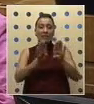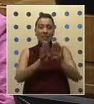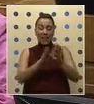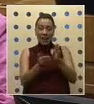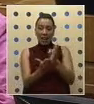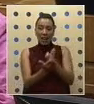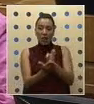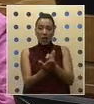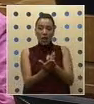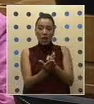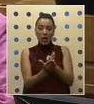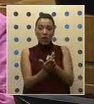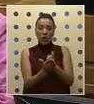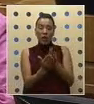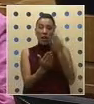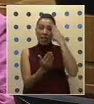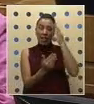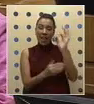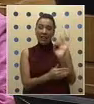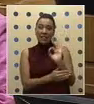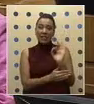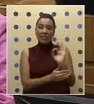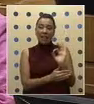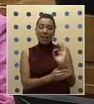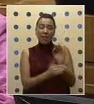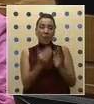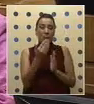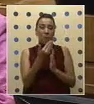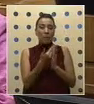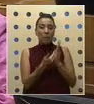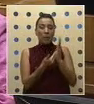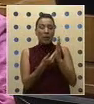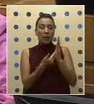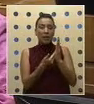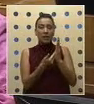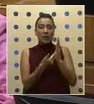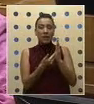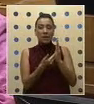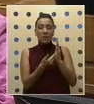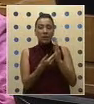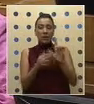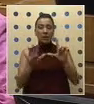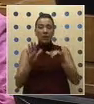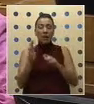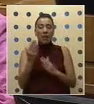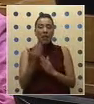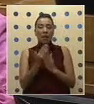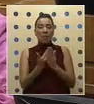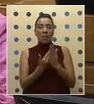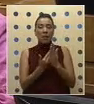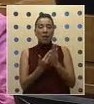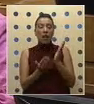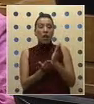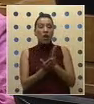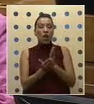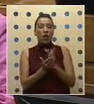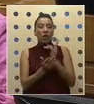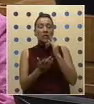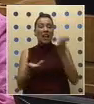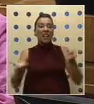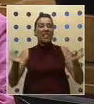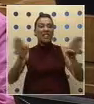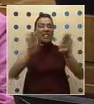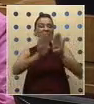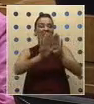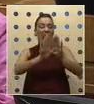colegio y el día sábado en la mañana, a las 7 de la mañana, aparece, el colegio totalmente cerrado,